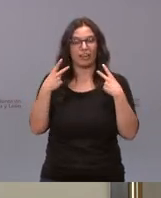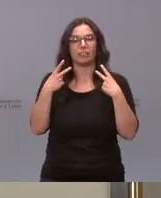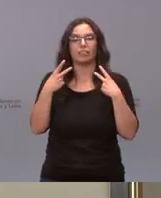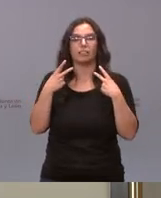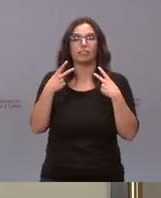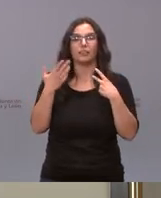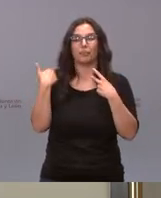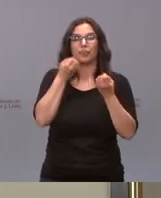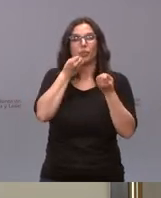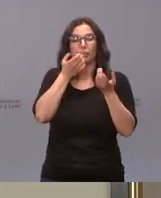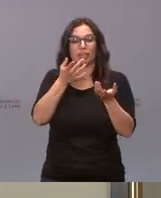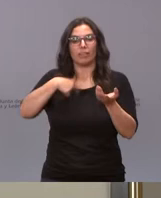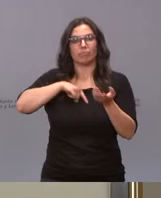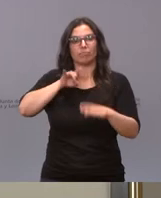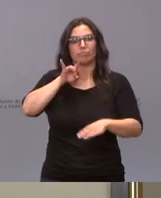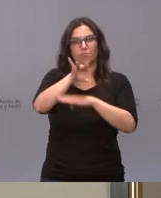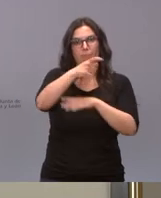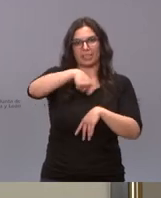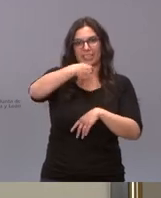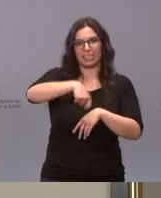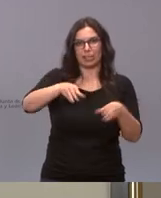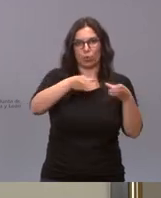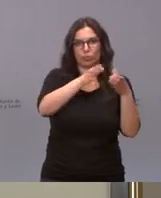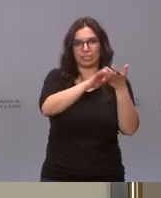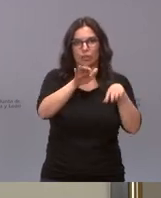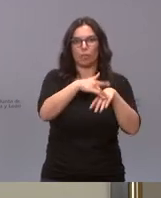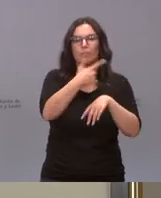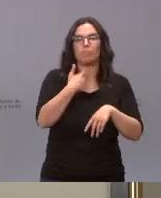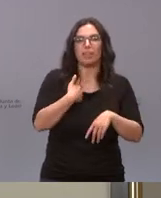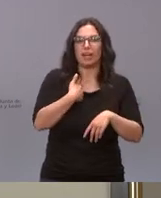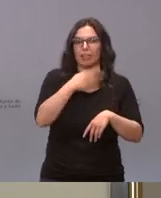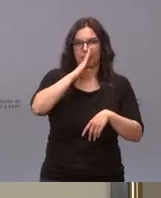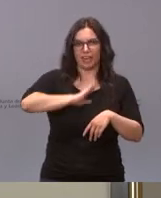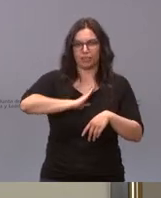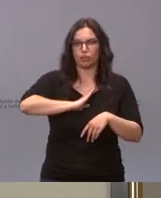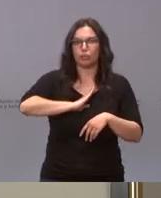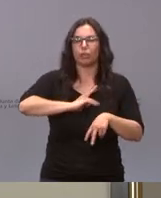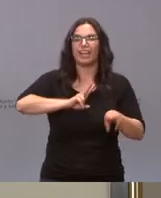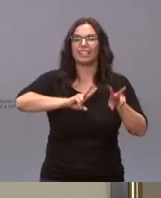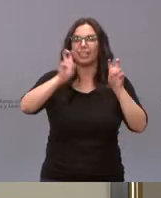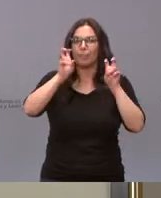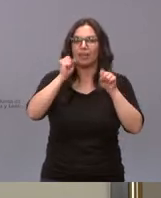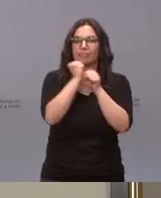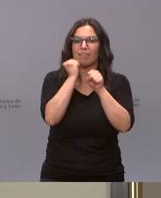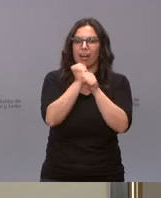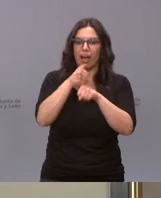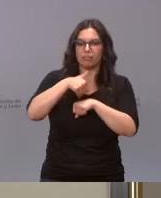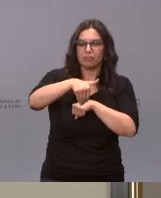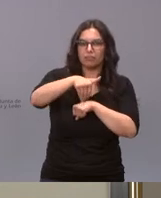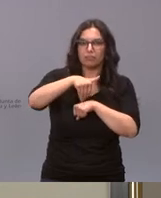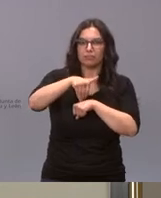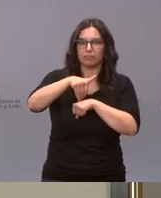comentaba que habían enviado una carta al presidente de la Junta para que se les informara de primera mano sobre cómo iban a poder trabajar a partir de